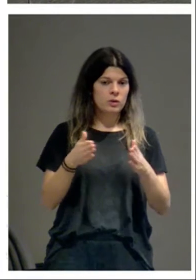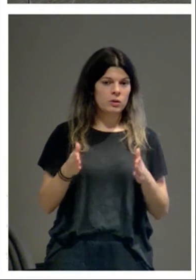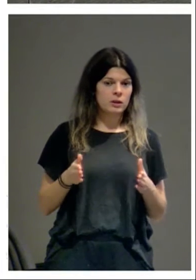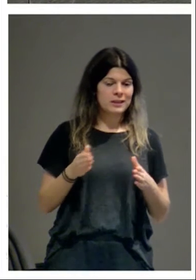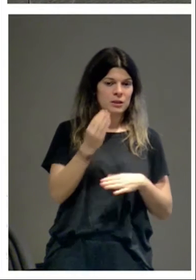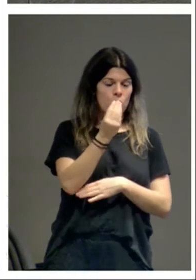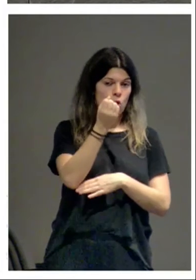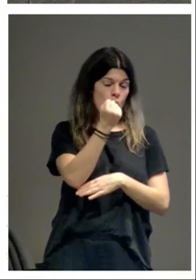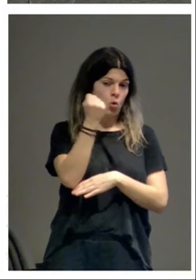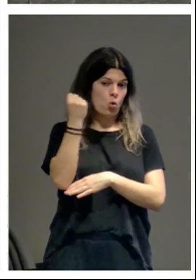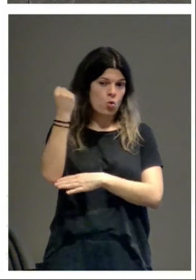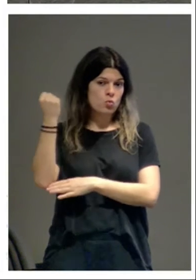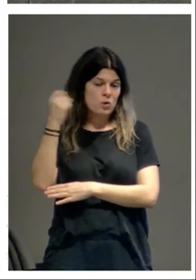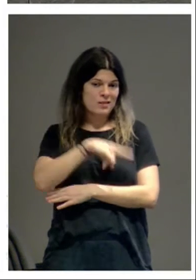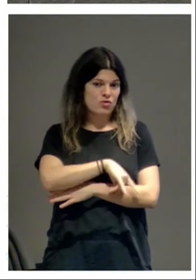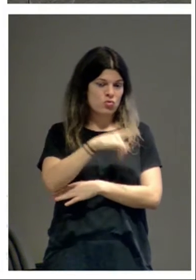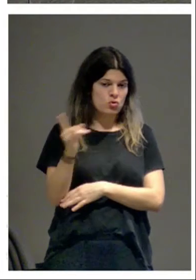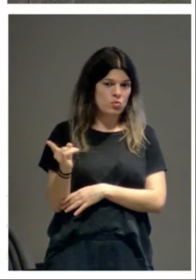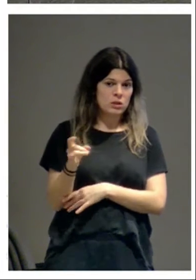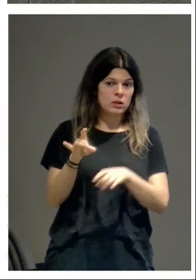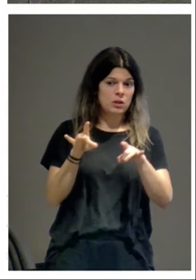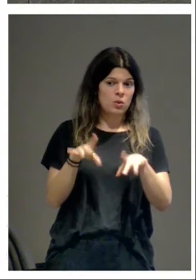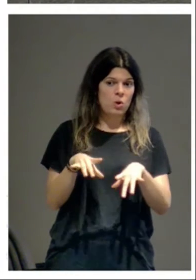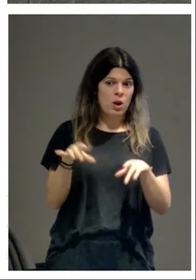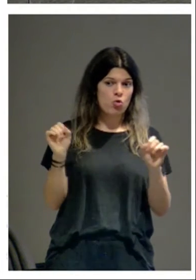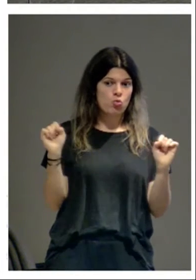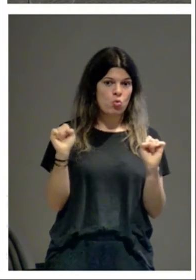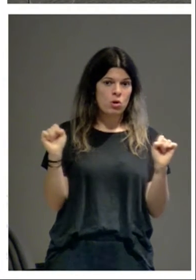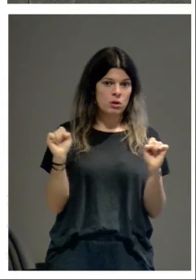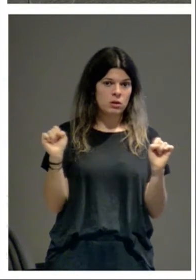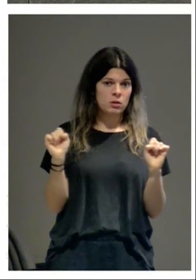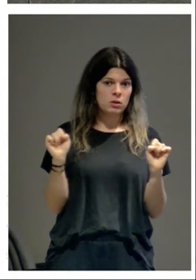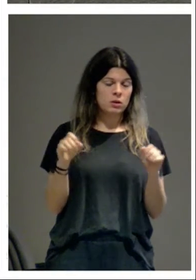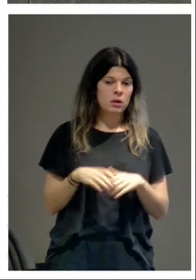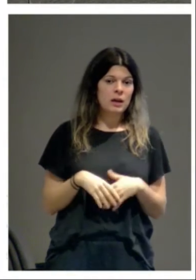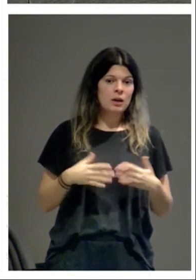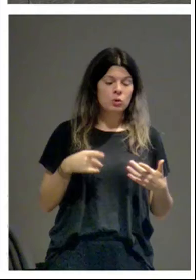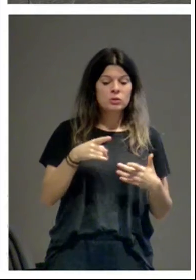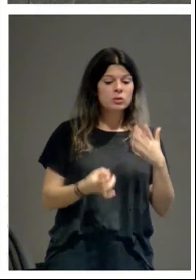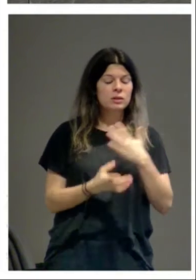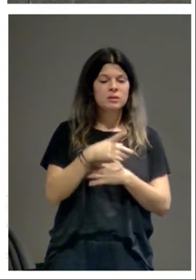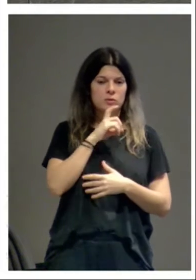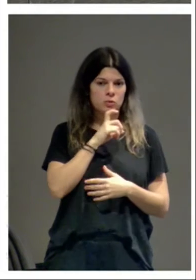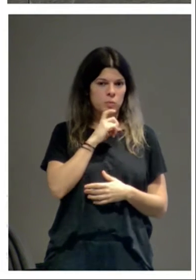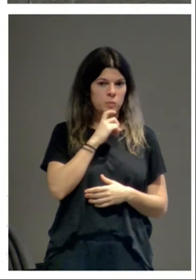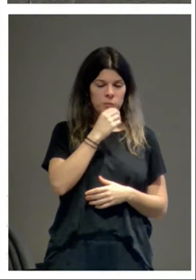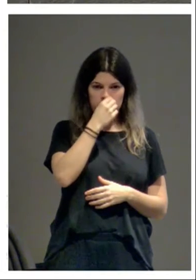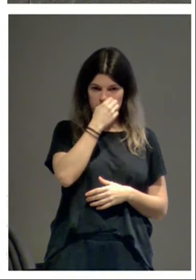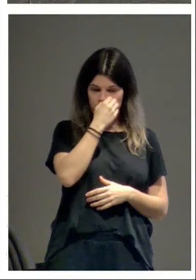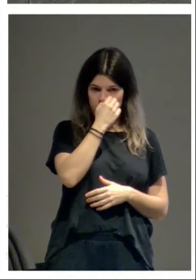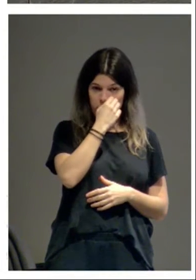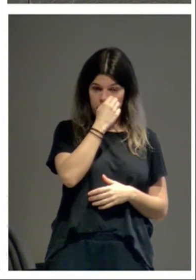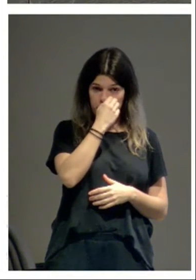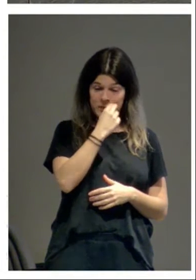columnas dobles. Como en Ujue. Anda. ¿Y entonces de dónde viene esto? ¿De